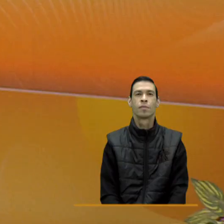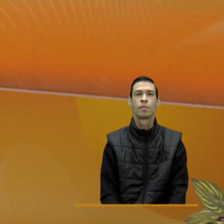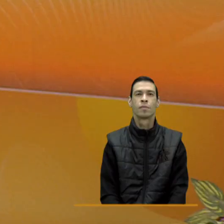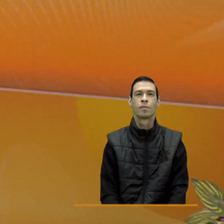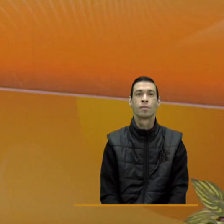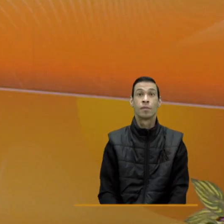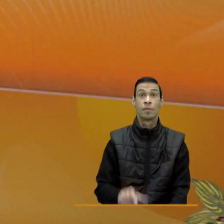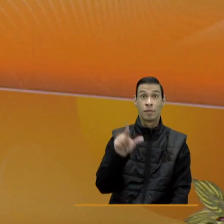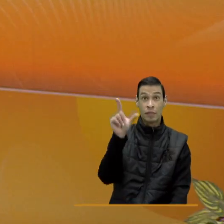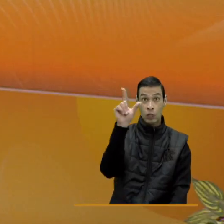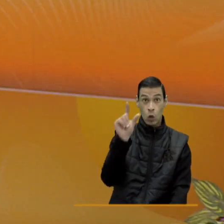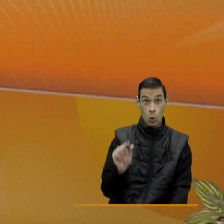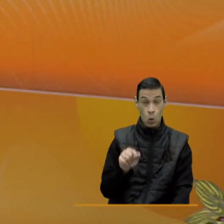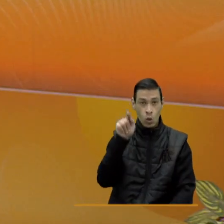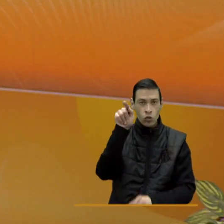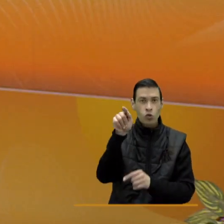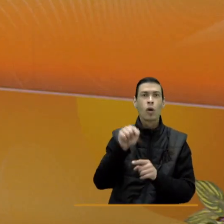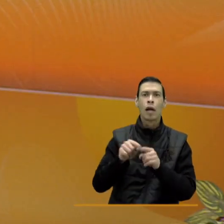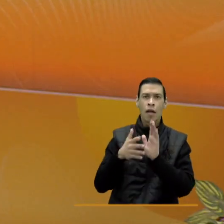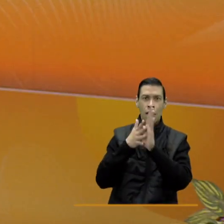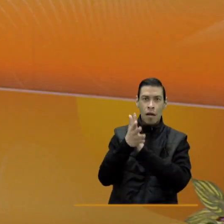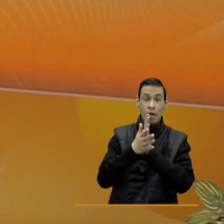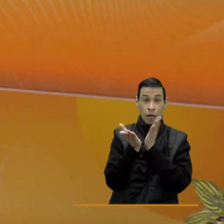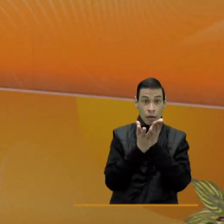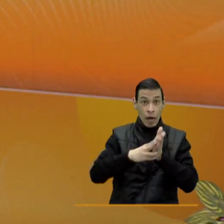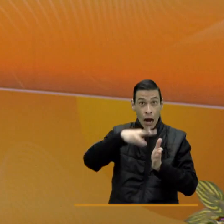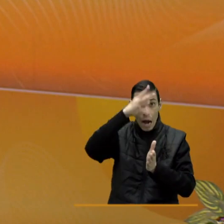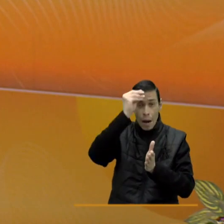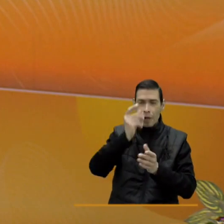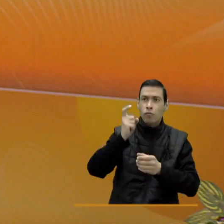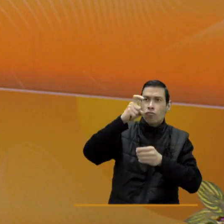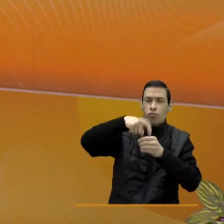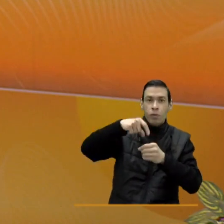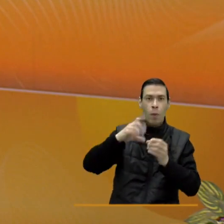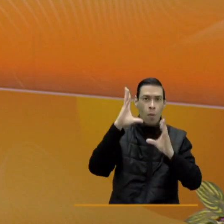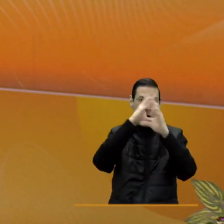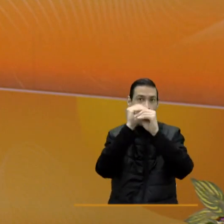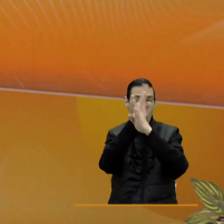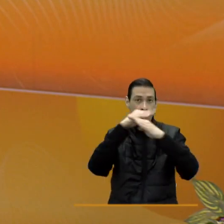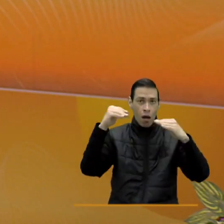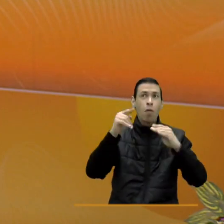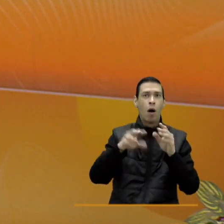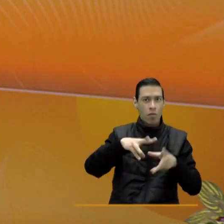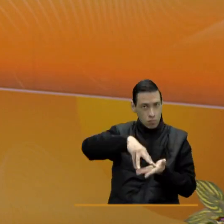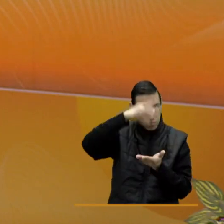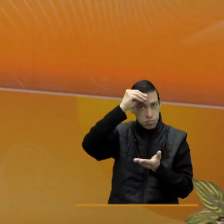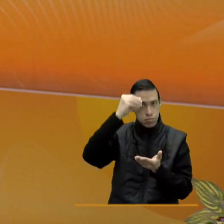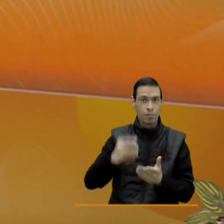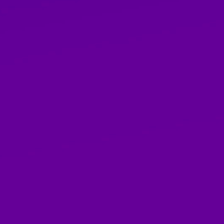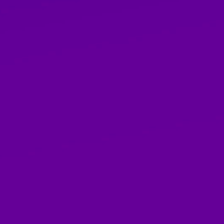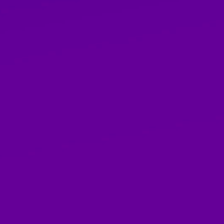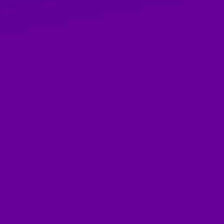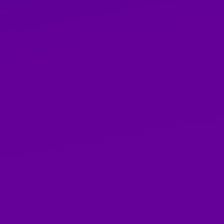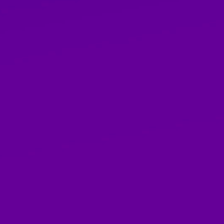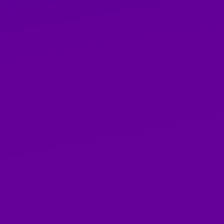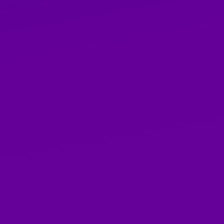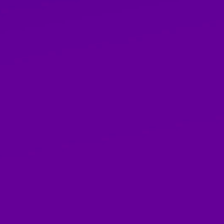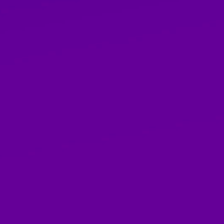Desde Sucre nos llega la historia de un aprendiz que encontró en estas jornadas la oportunidad de formarse. Veamos su testimonio.